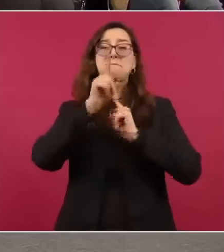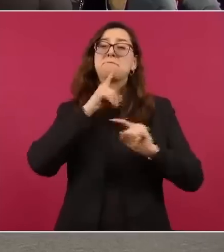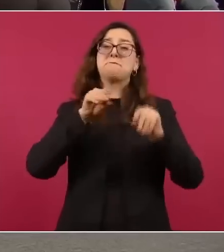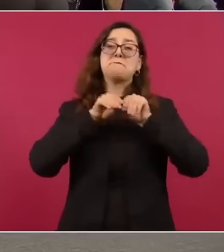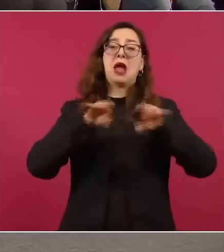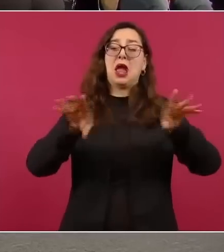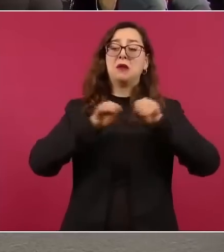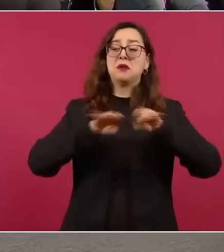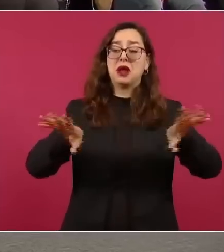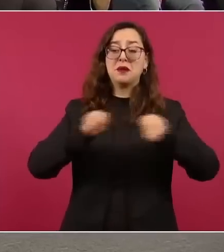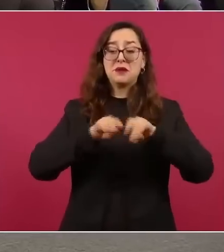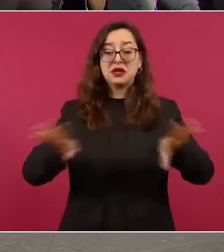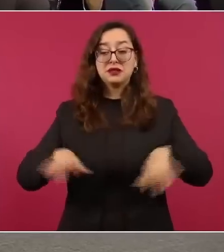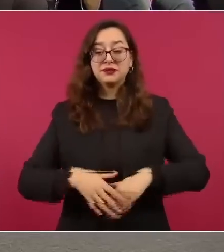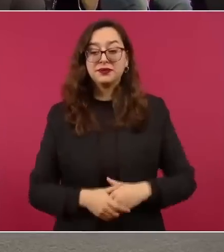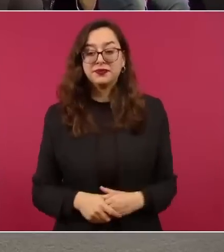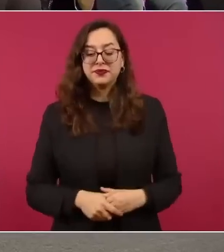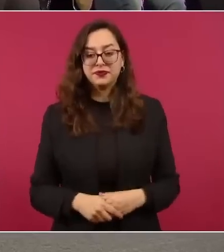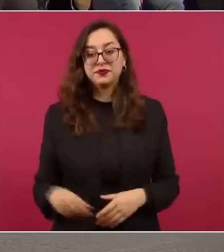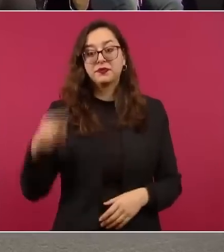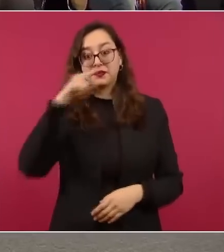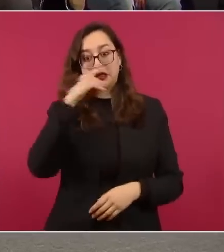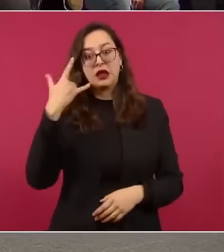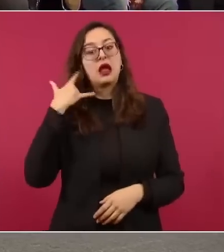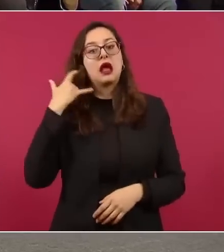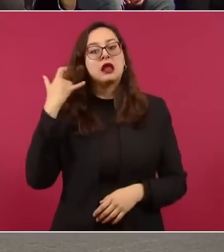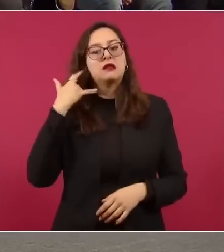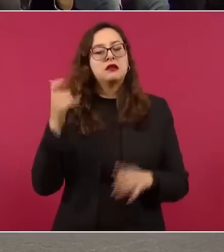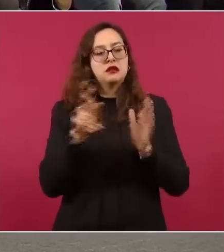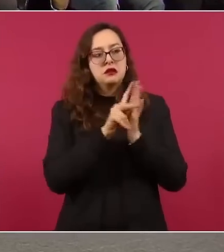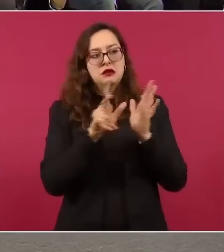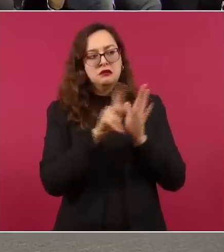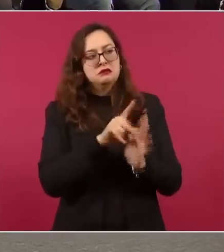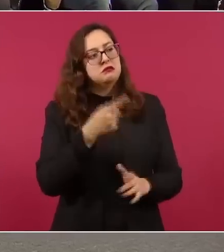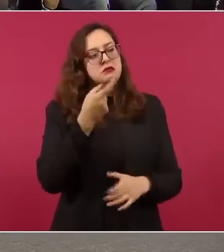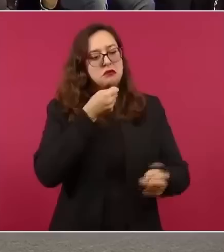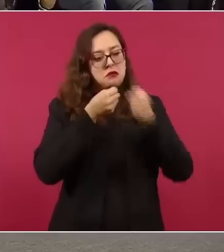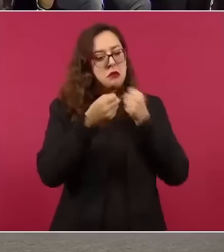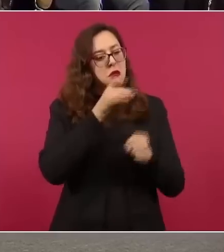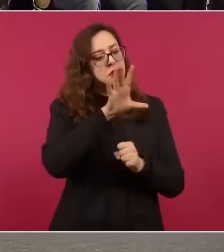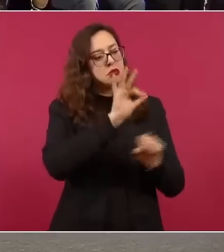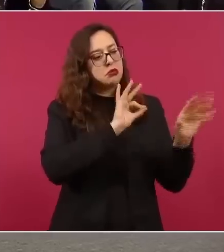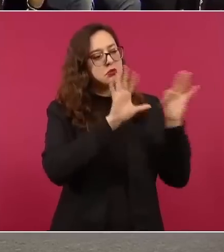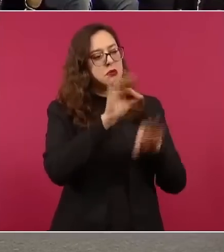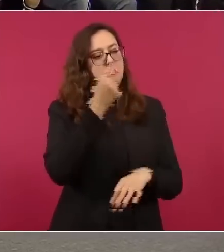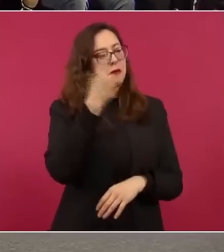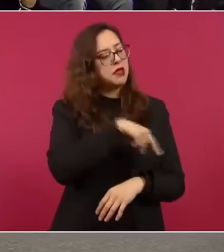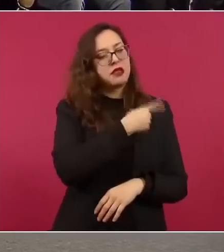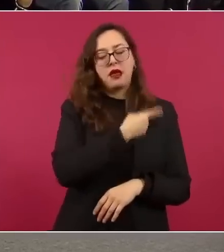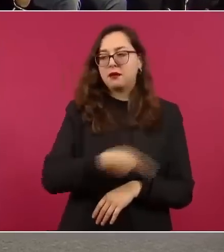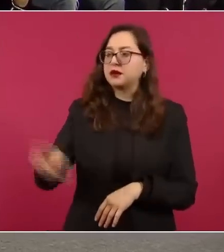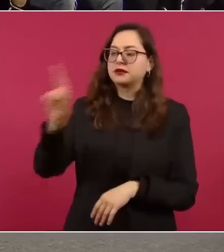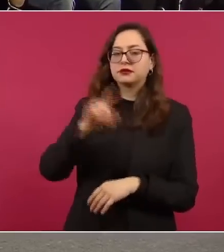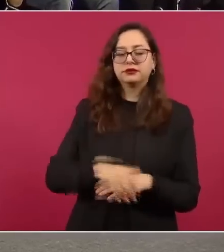Entonces, mandaron a hacer el reportaje y ya entendieron